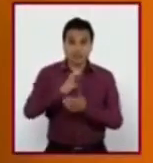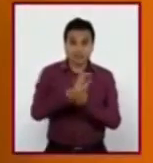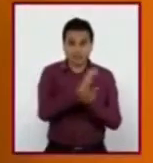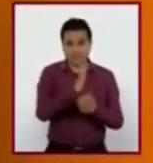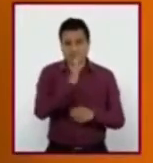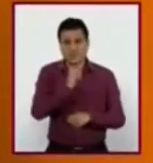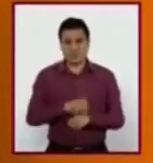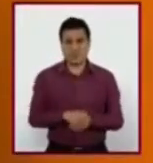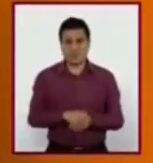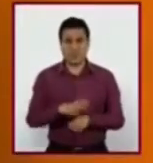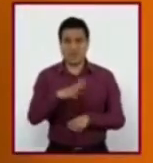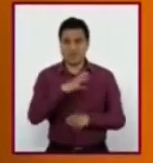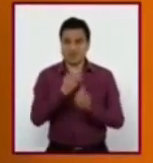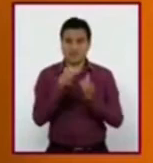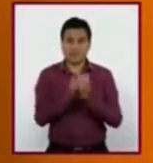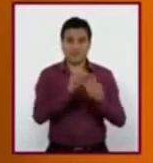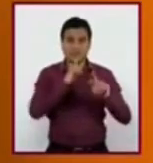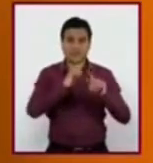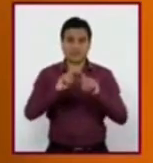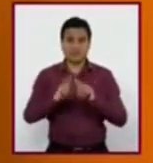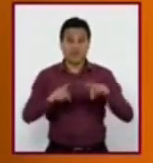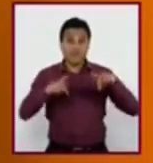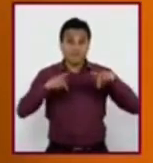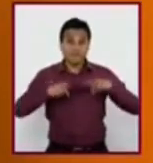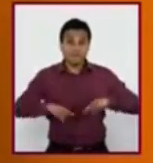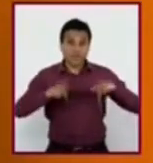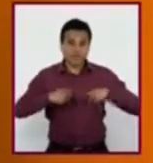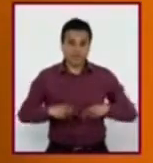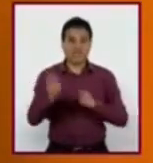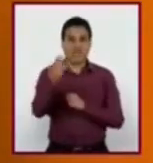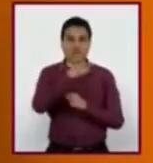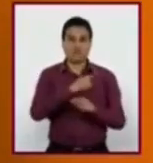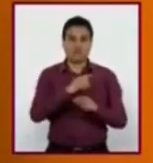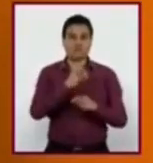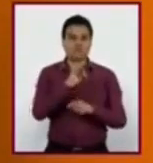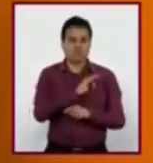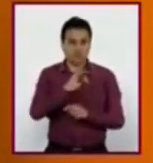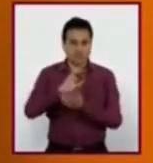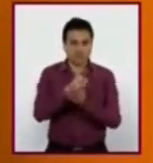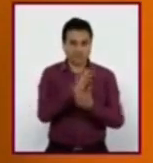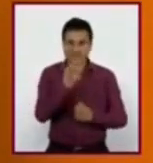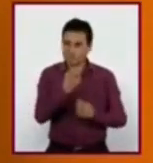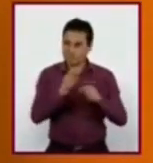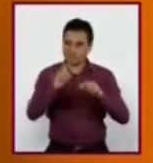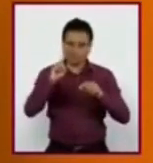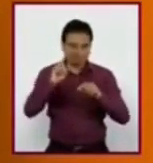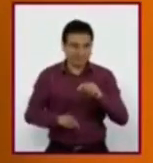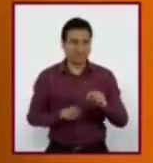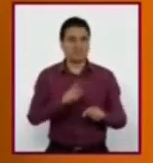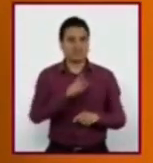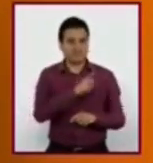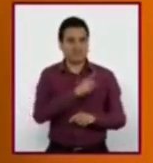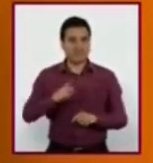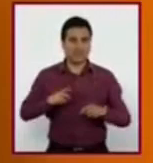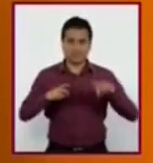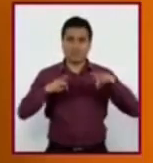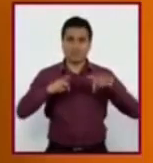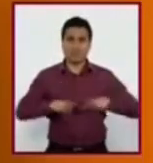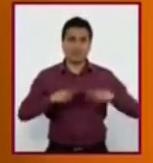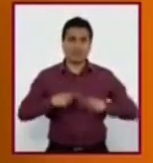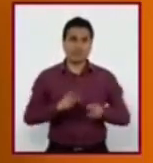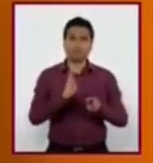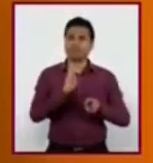enriquece. Quienes discriminan son los hablantes y evitarlo debe ser un acto consciente al relacionarnos con los demás.